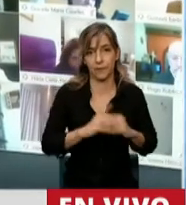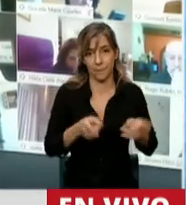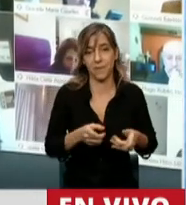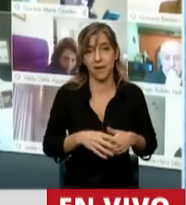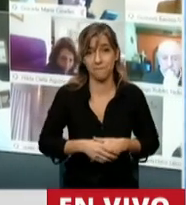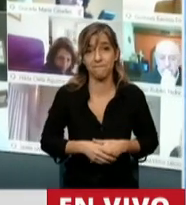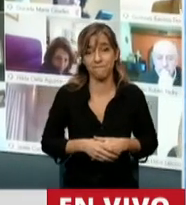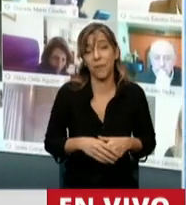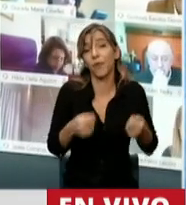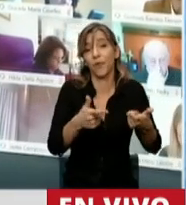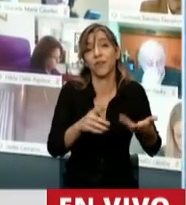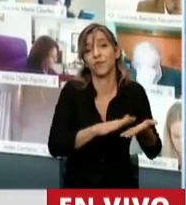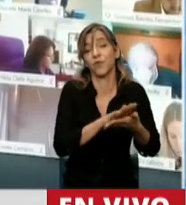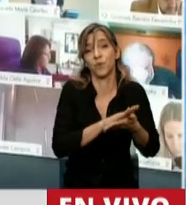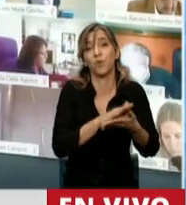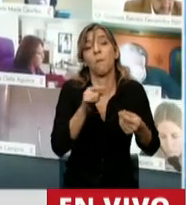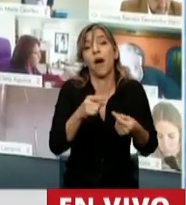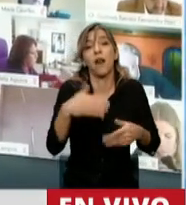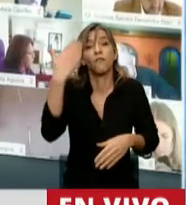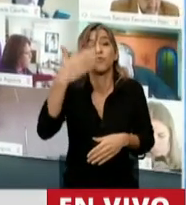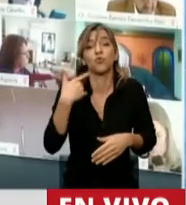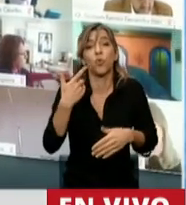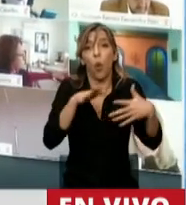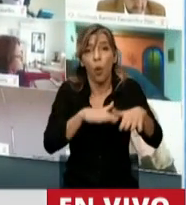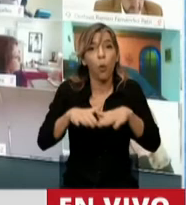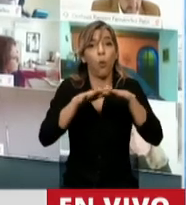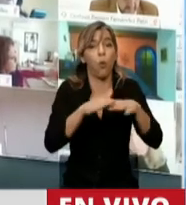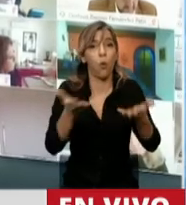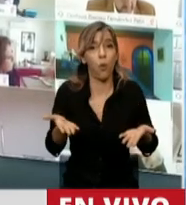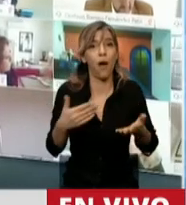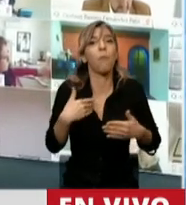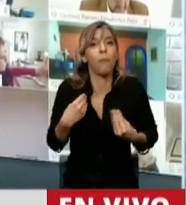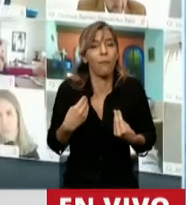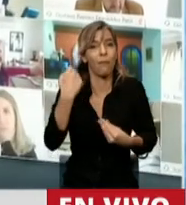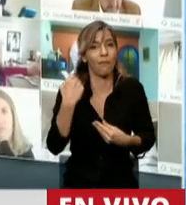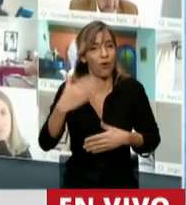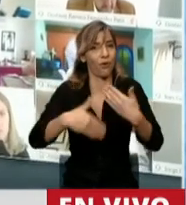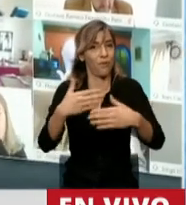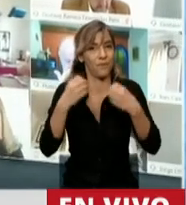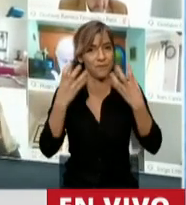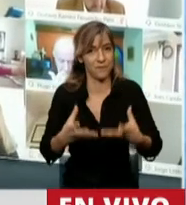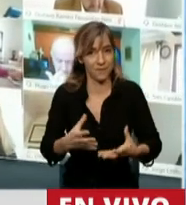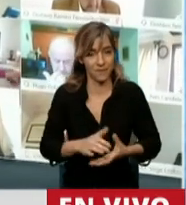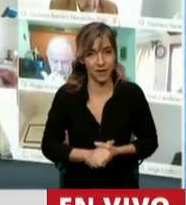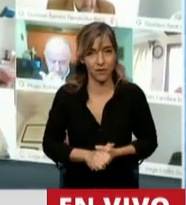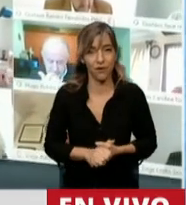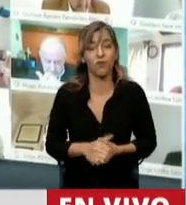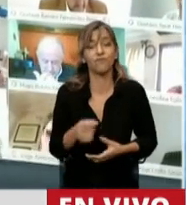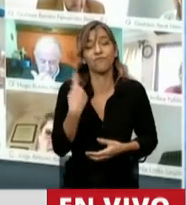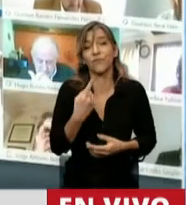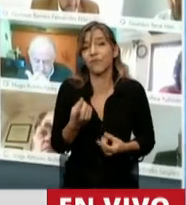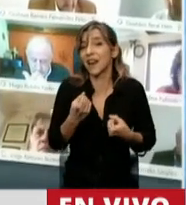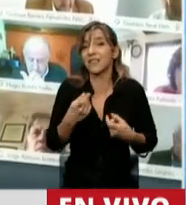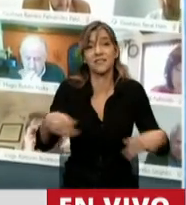para fortalecer la equidad tributaria y la cultura tributaria que no hace falta en el sistema de recaudación argentina.